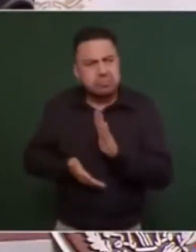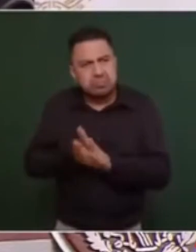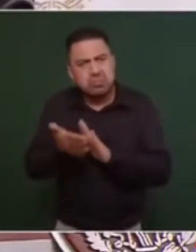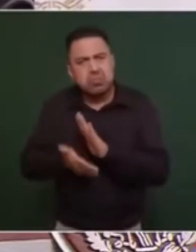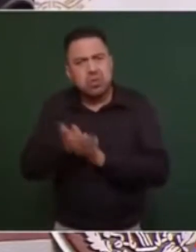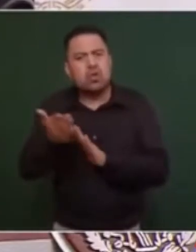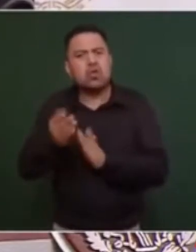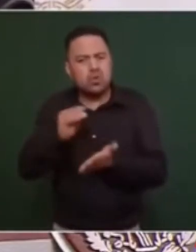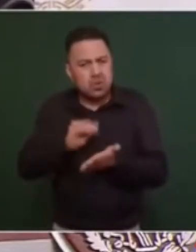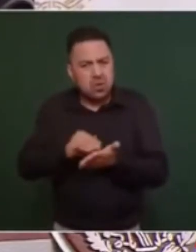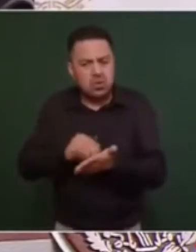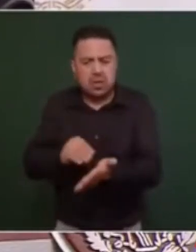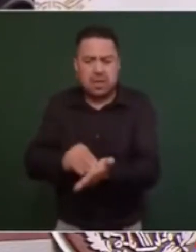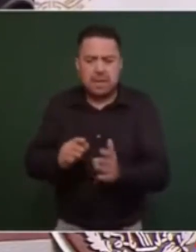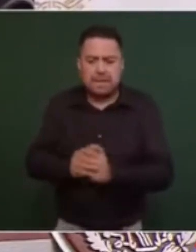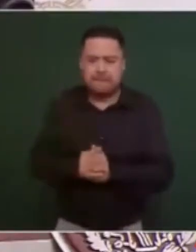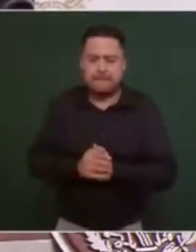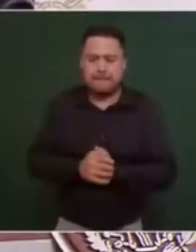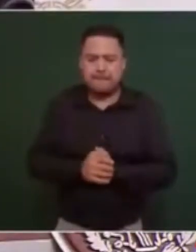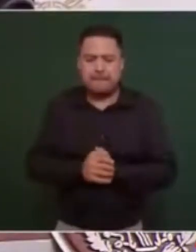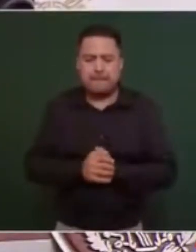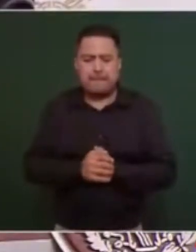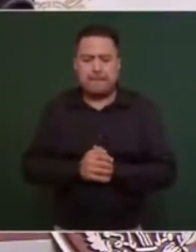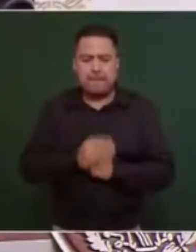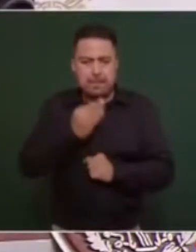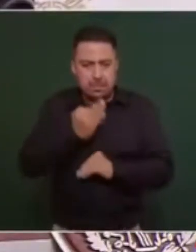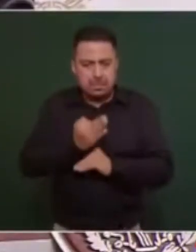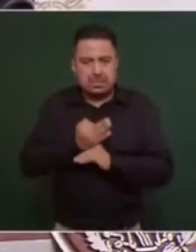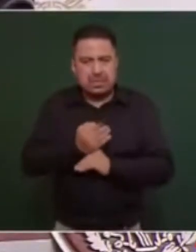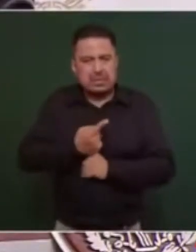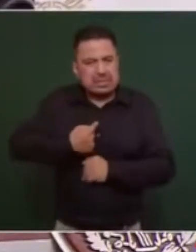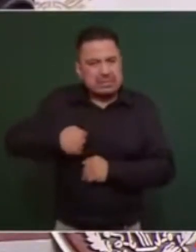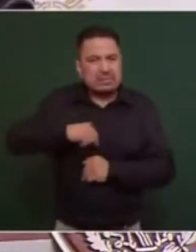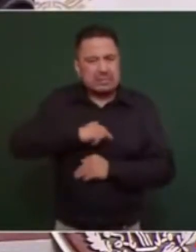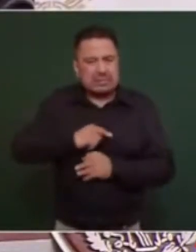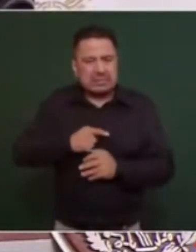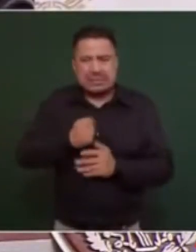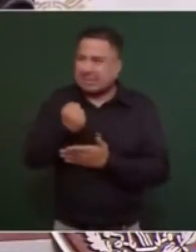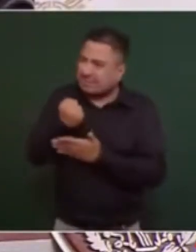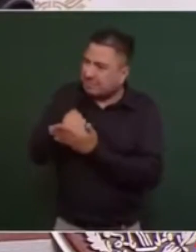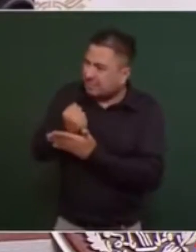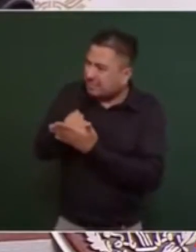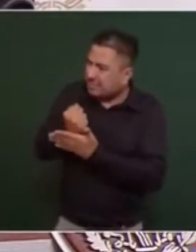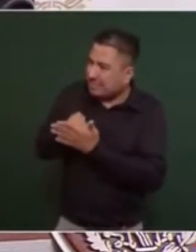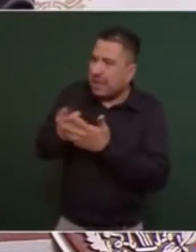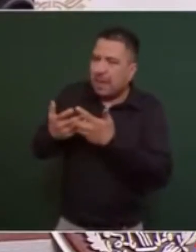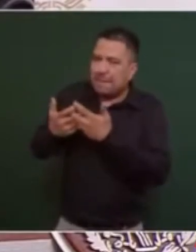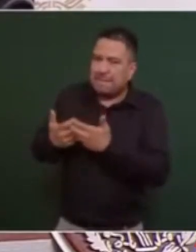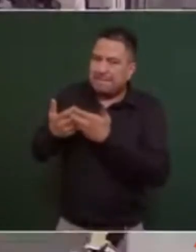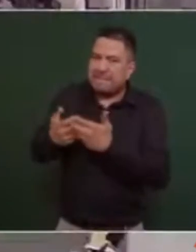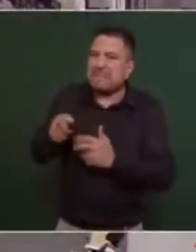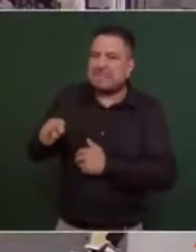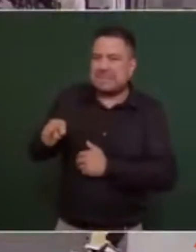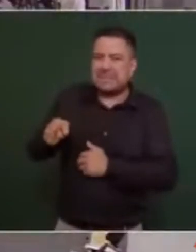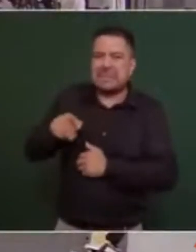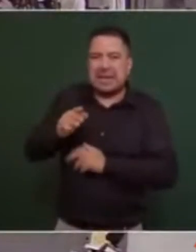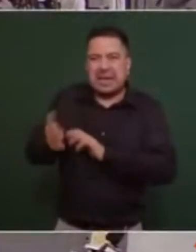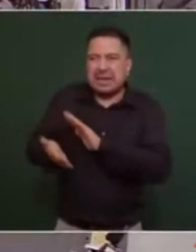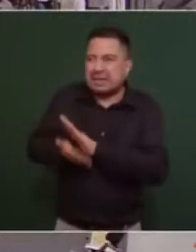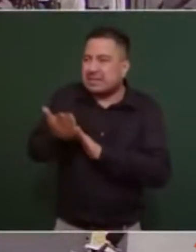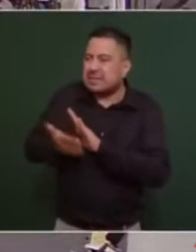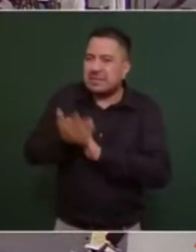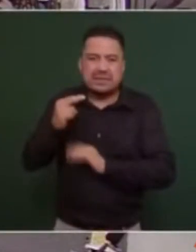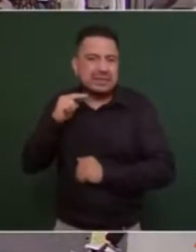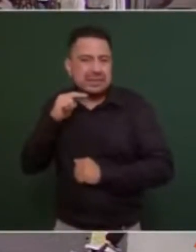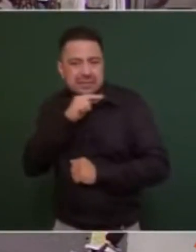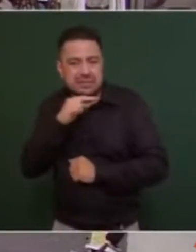entonces estamos sobre la empresa sobre las empresas para que avance